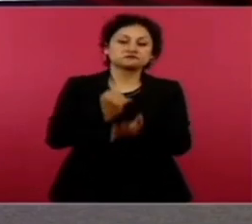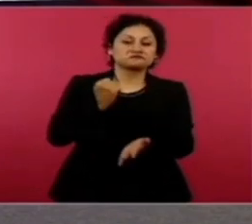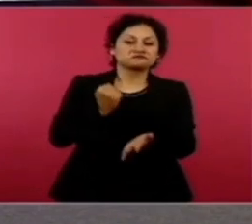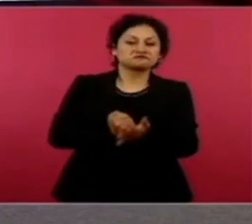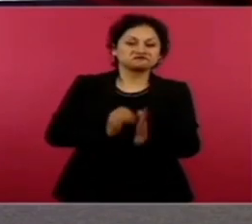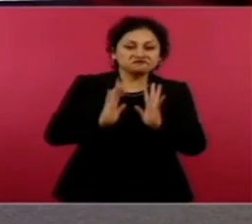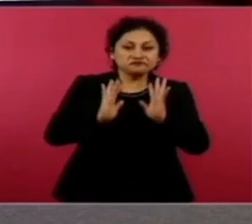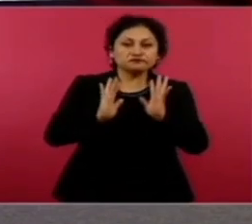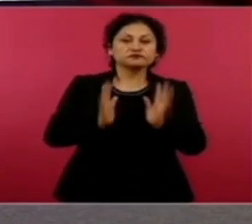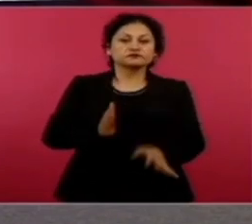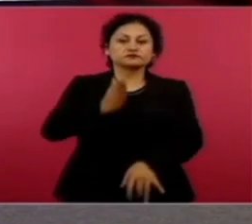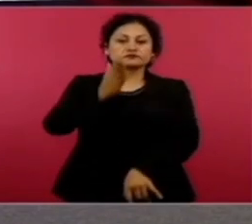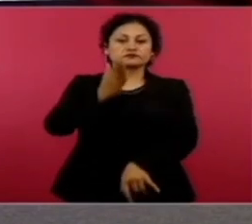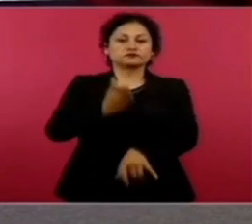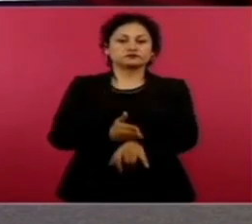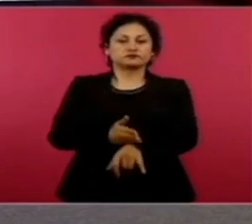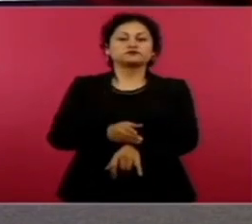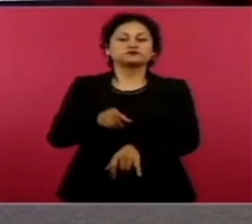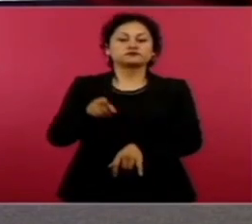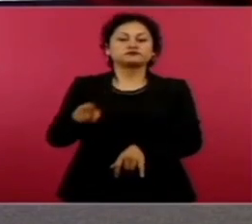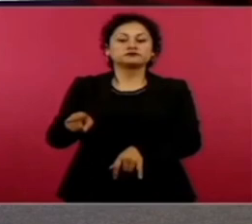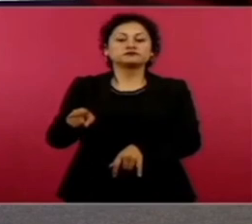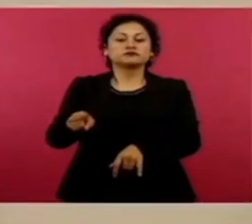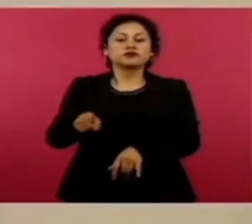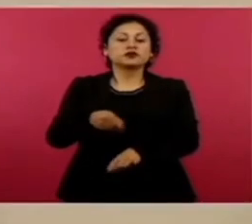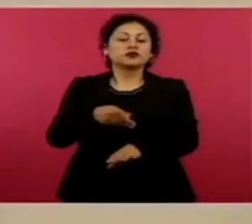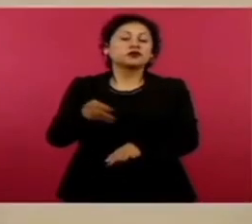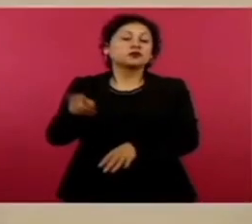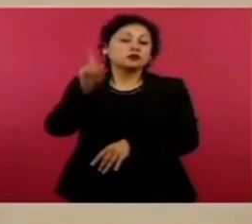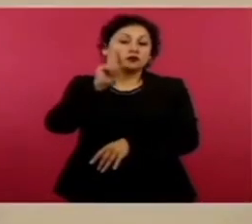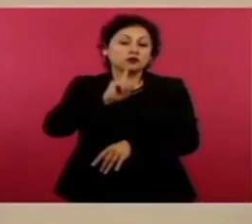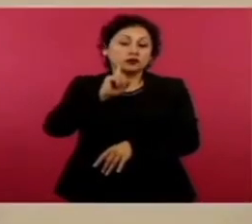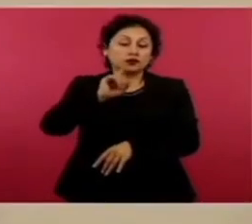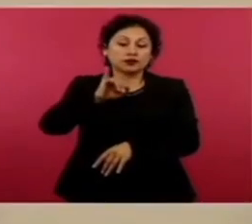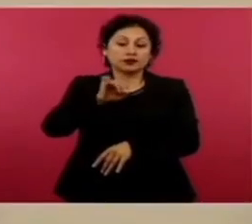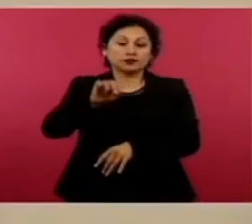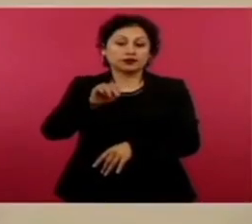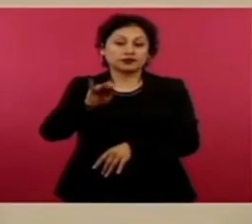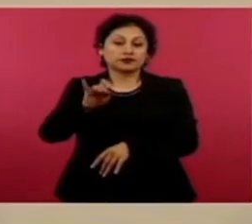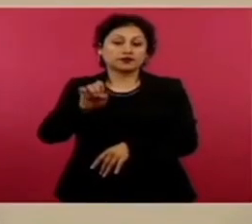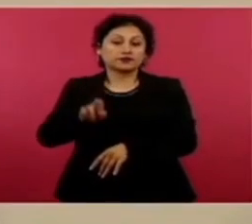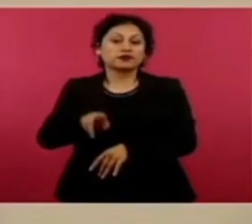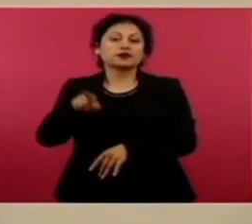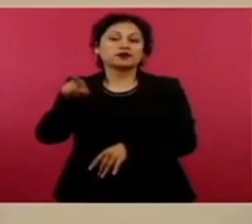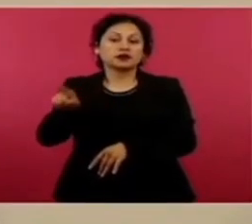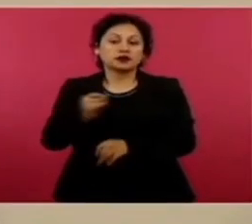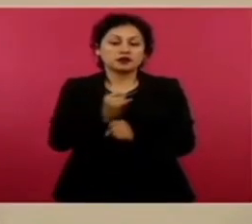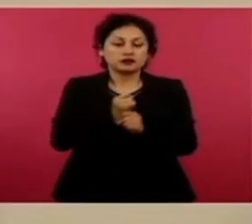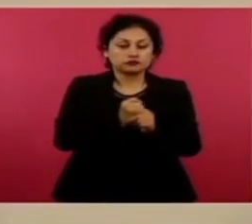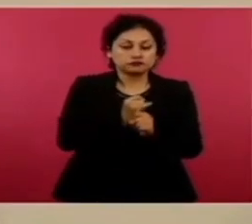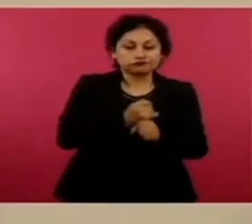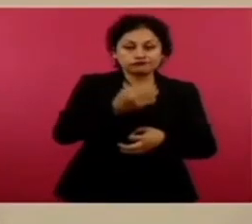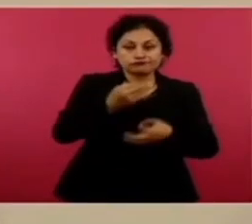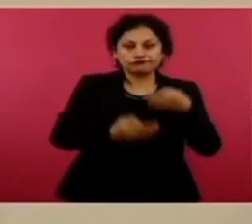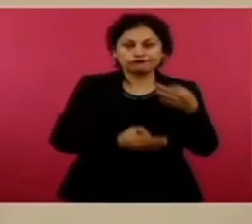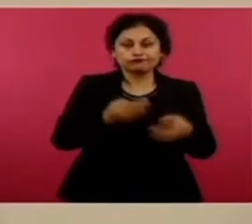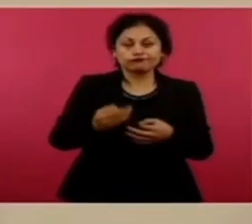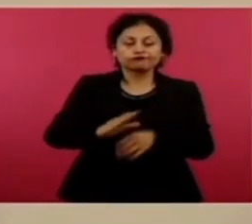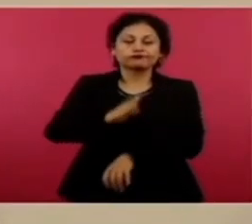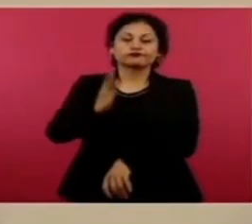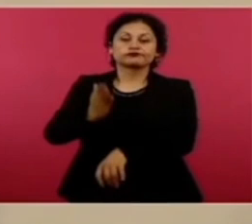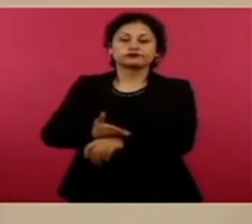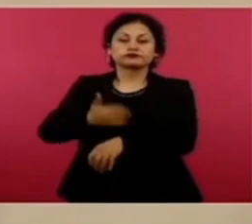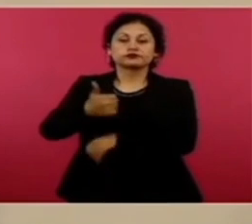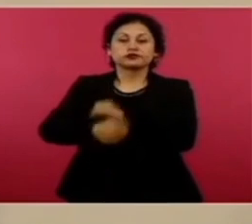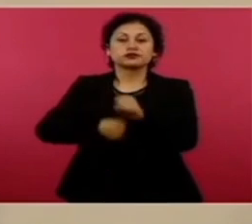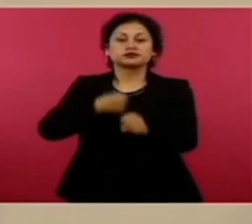delito de trata de personas en la modalidad de esclavitud, trabajo forzado y prostitución ajena en agravio de una menor y siete